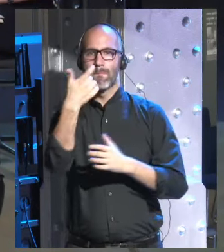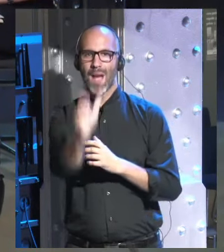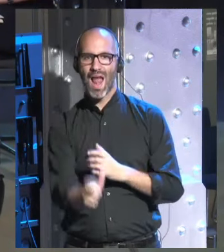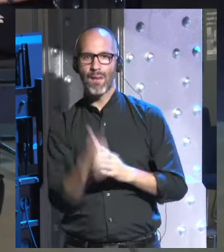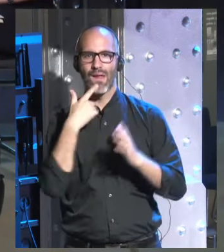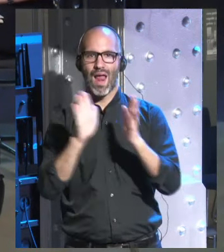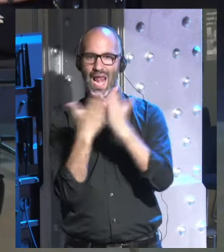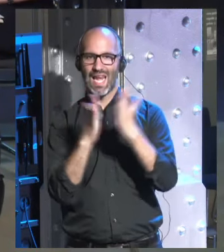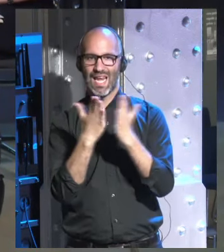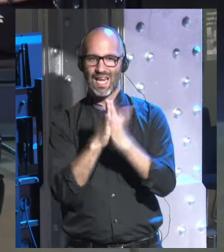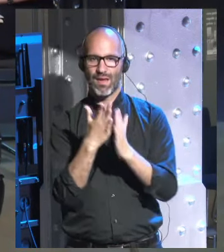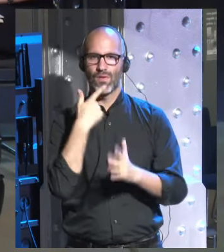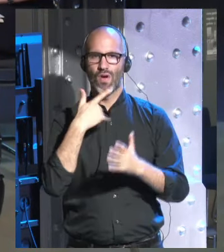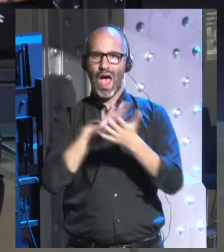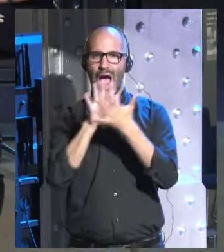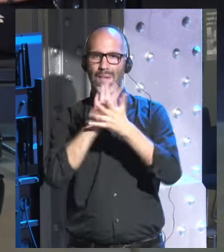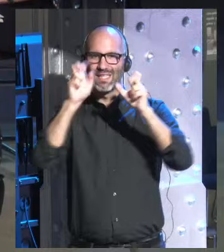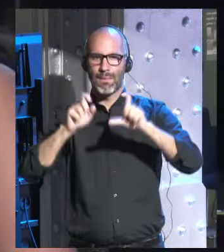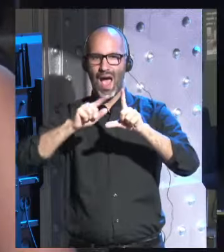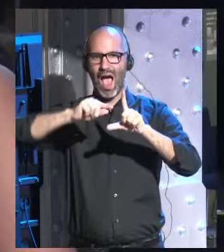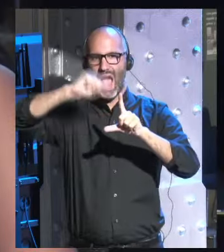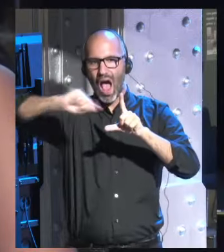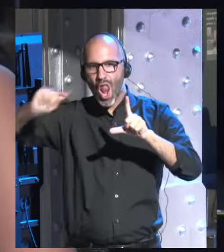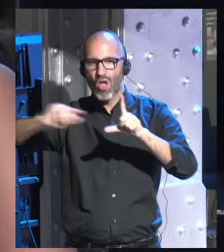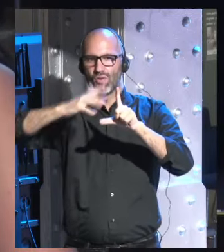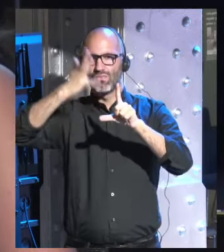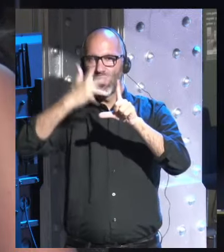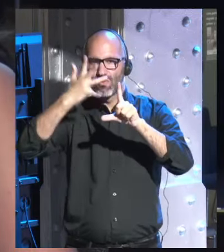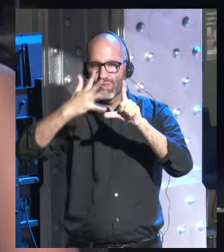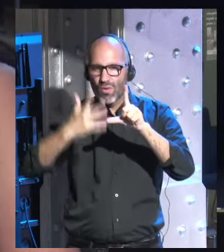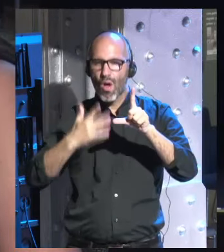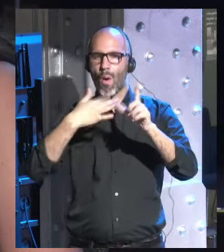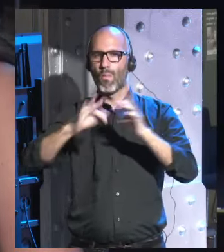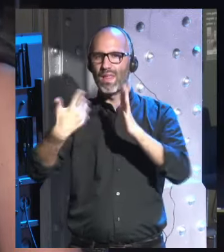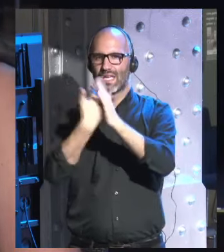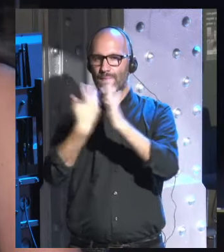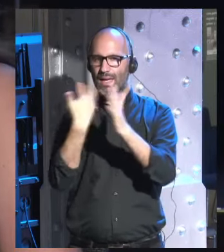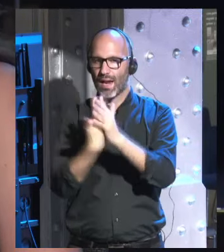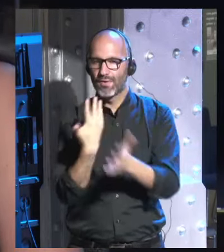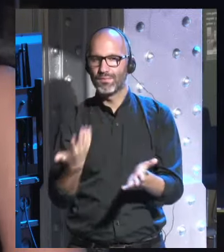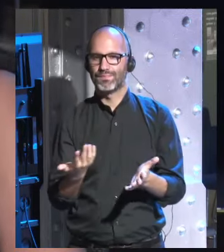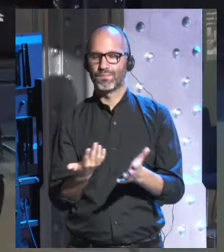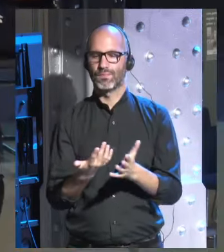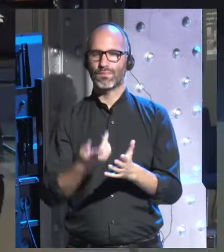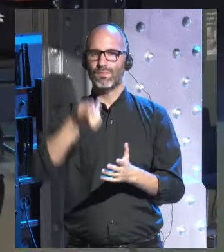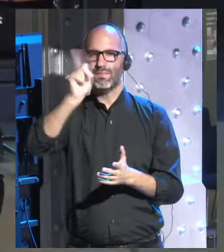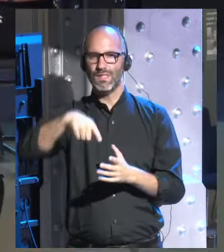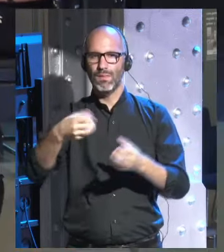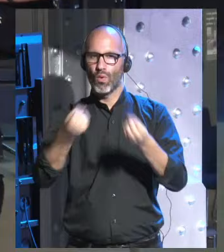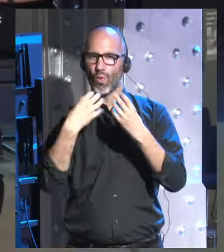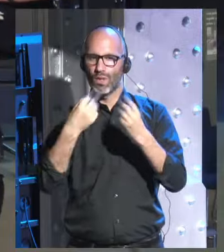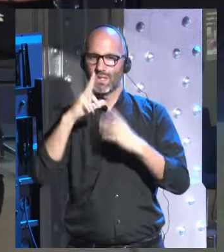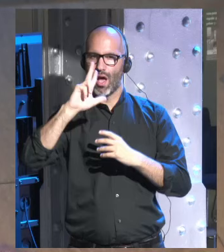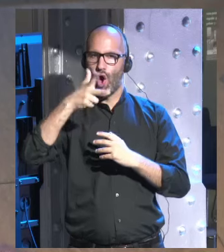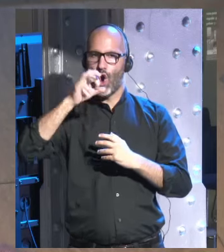cuando habla de algoritmos y de cómo los algoritmos pueden explicarnos claro porque también cuenta en Homo